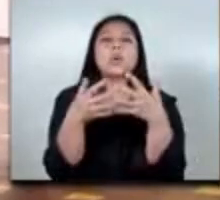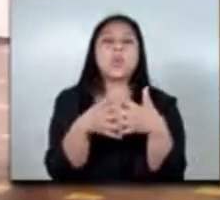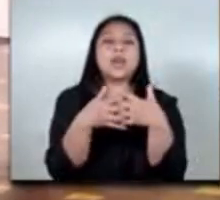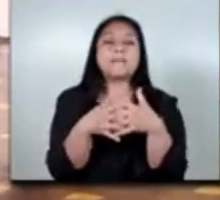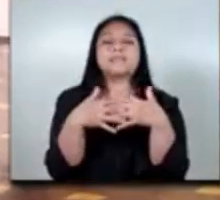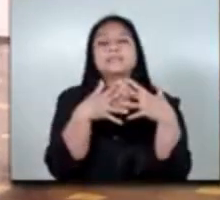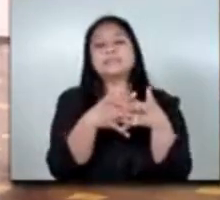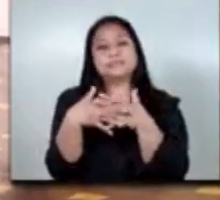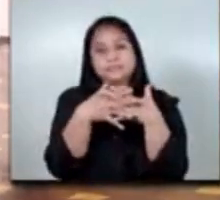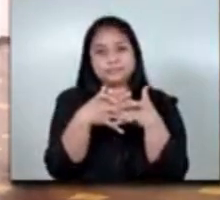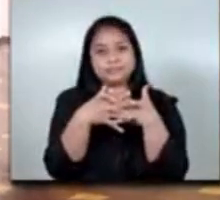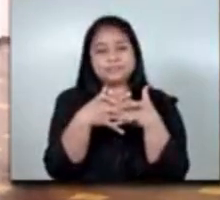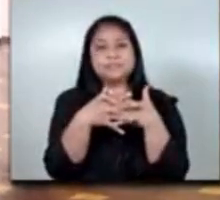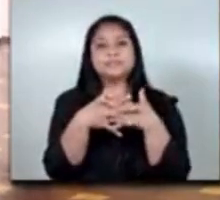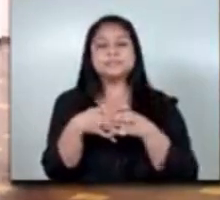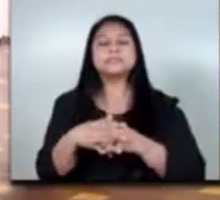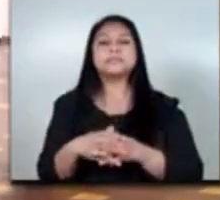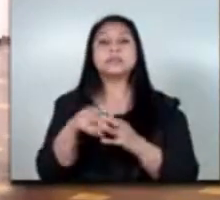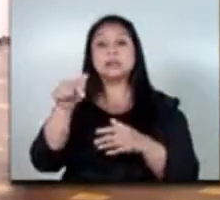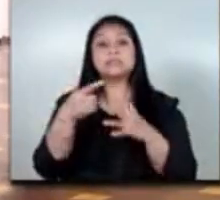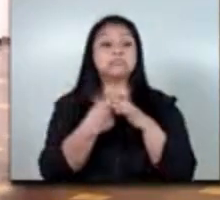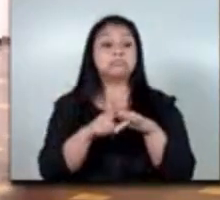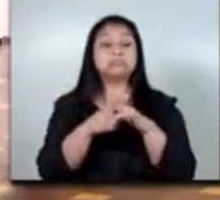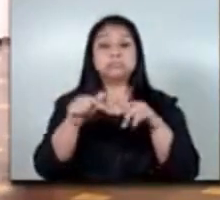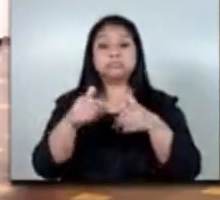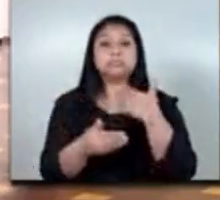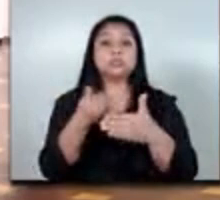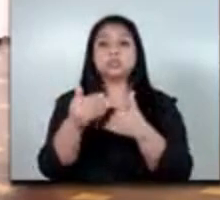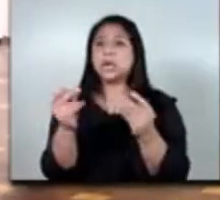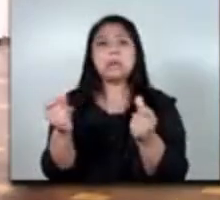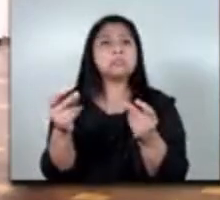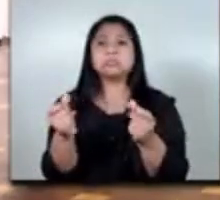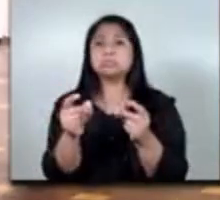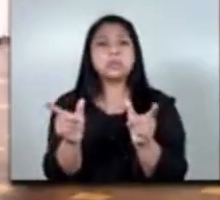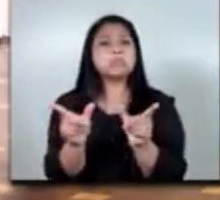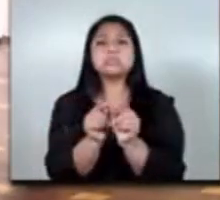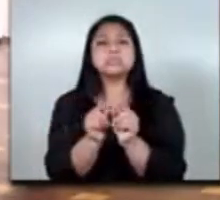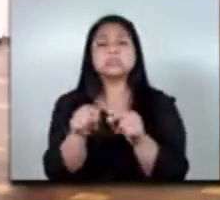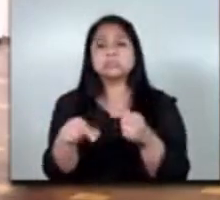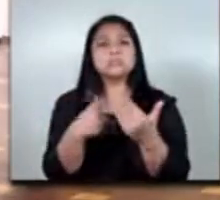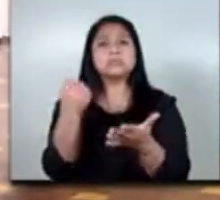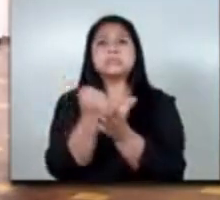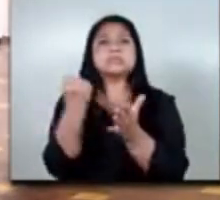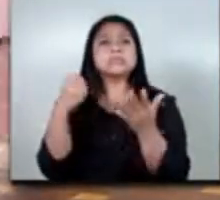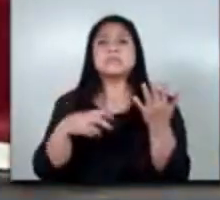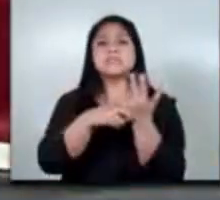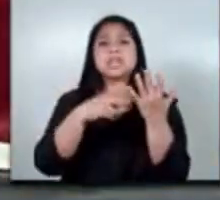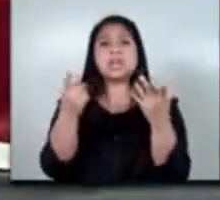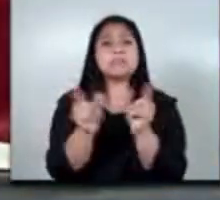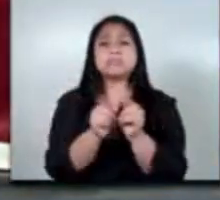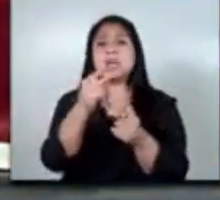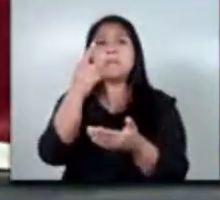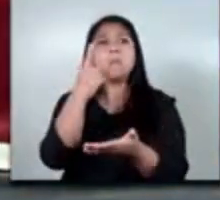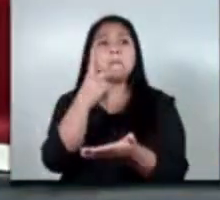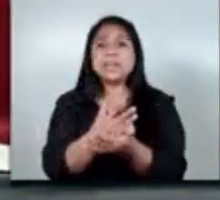y empezamos el proceso fue un proceso rápido en el trámite de pasaportes y visas fue menos de un mes